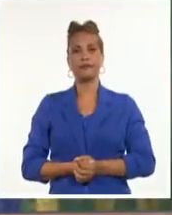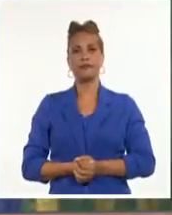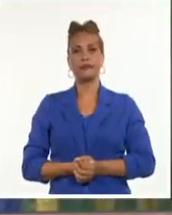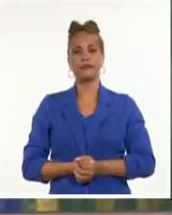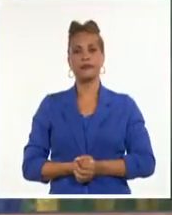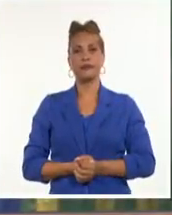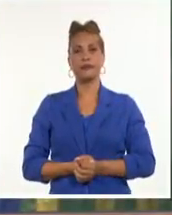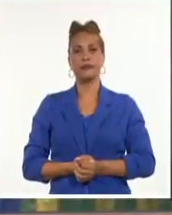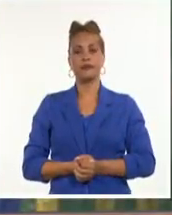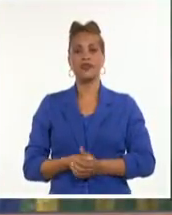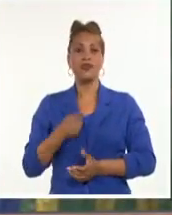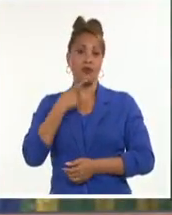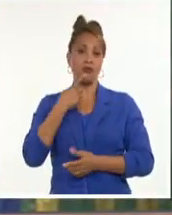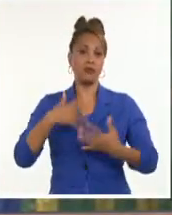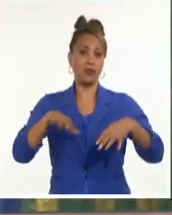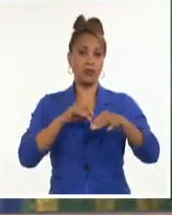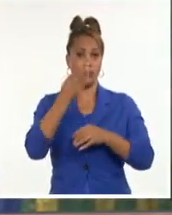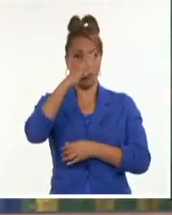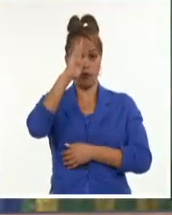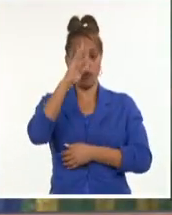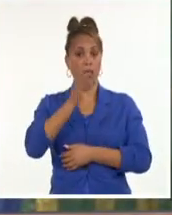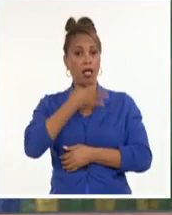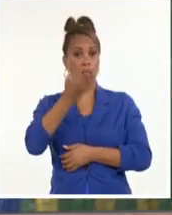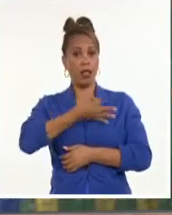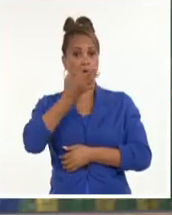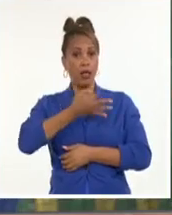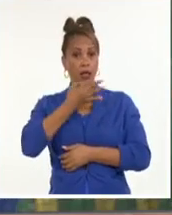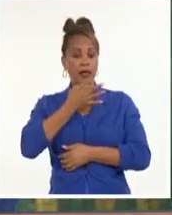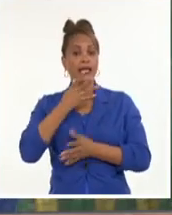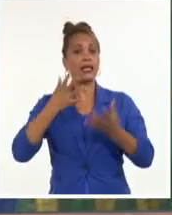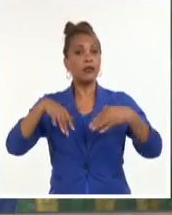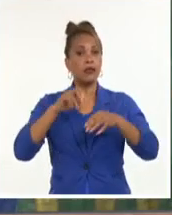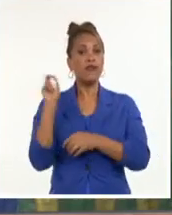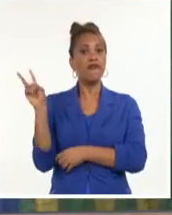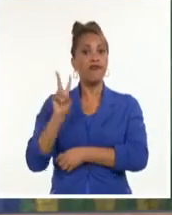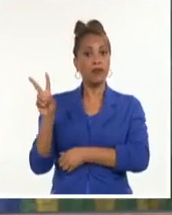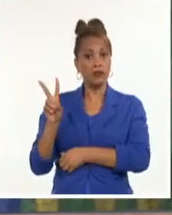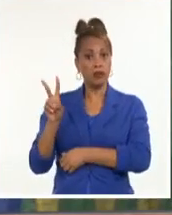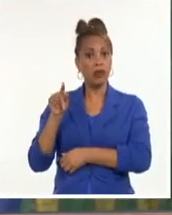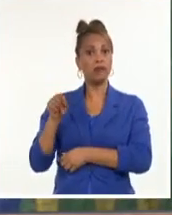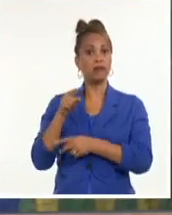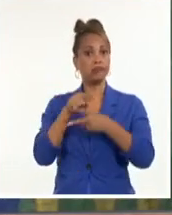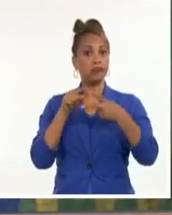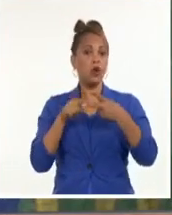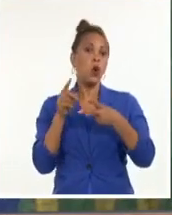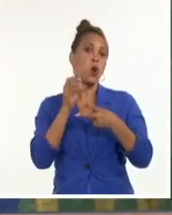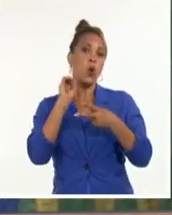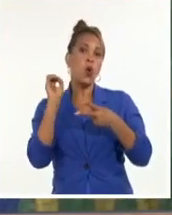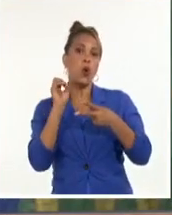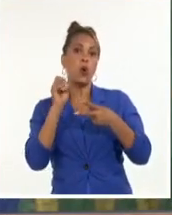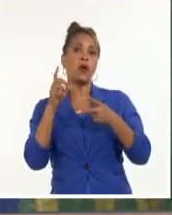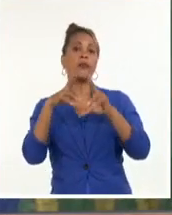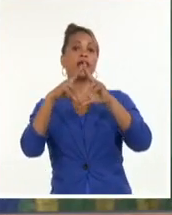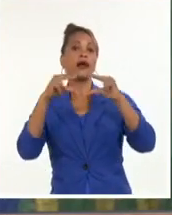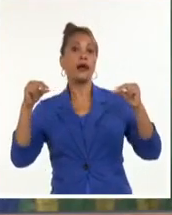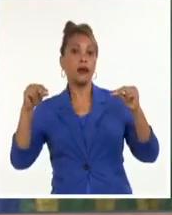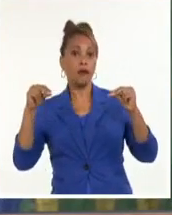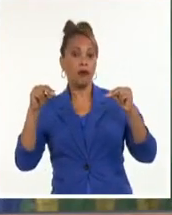situación de Cuba y la situación de Venezuela o la situación de Nicaragua